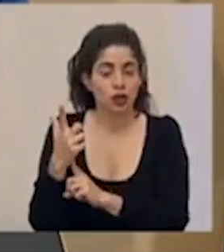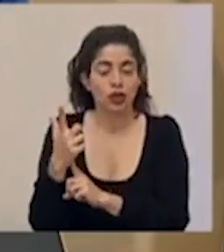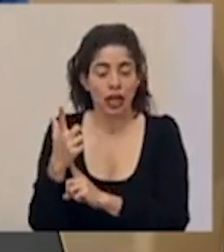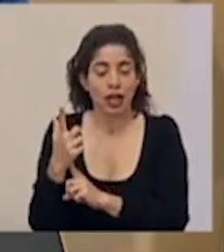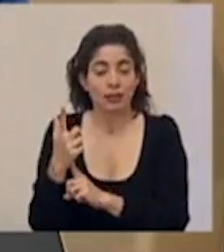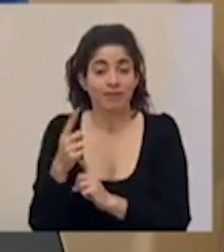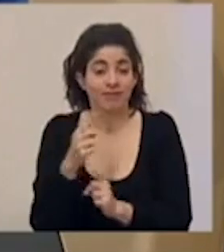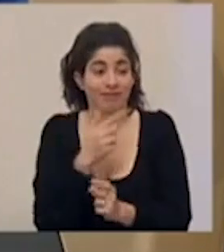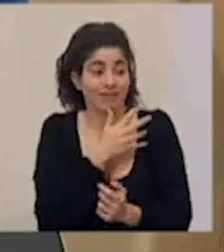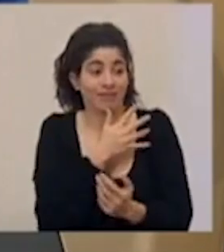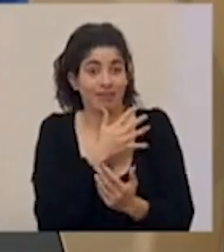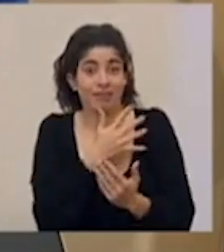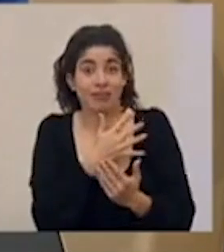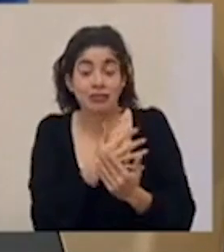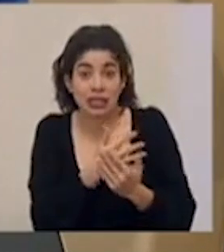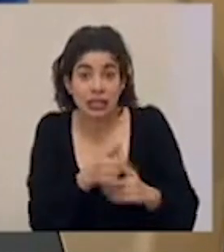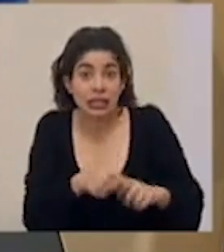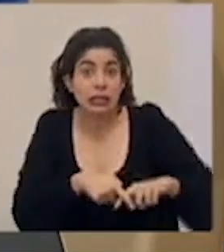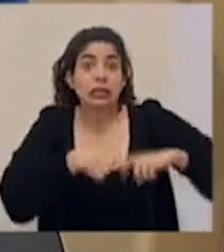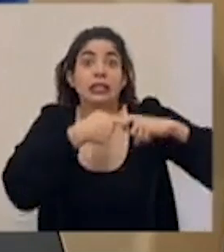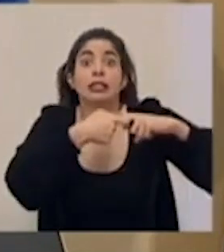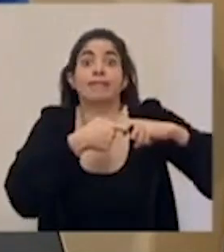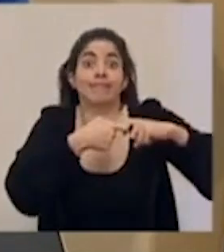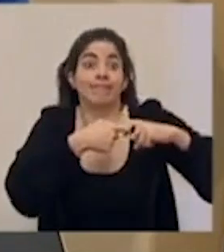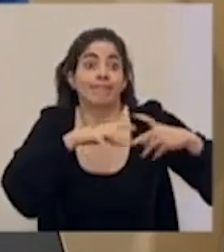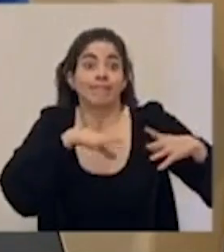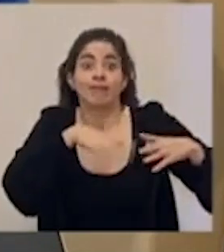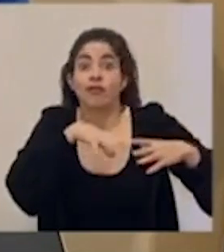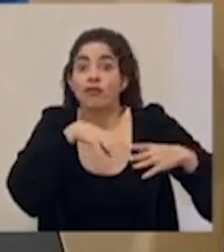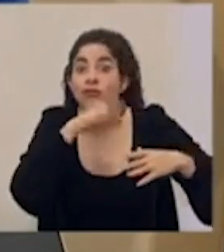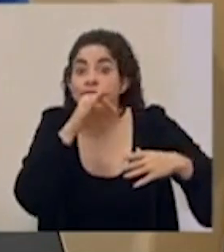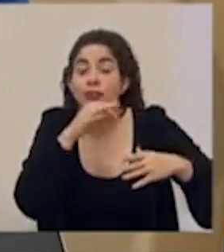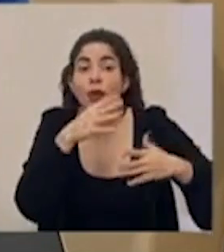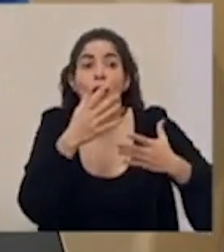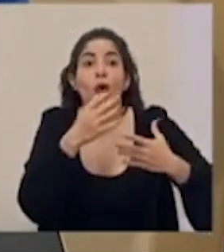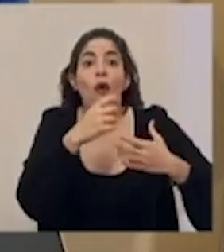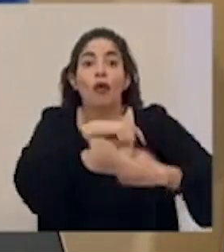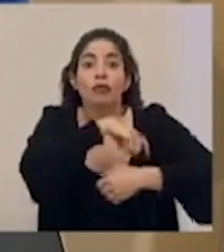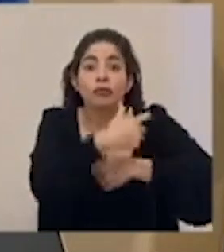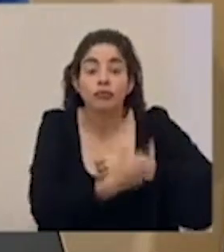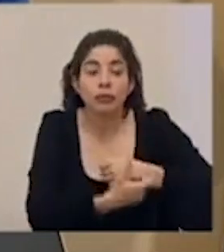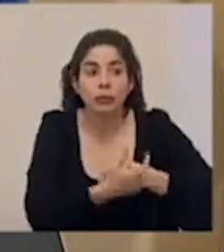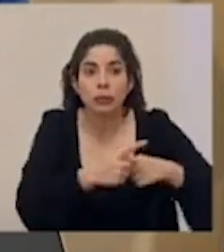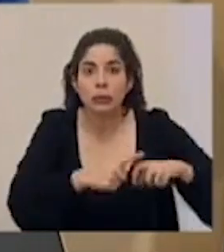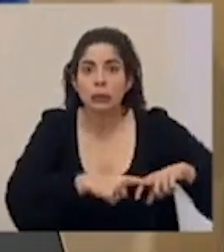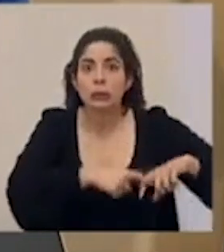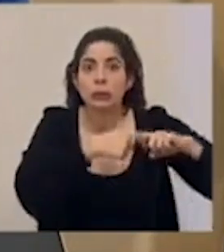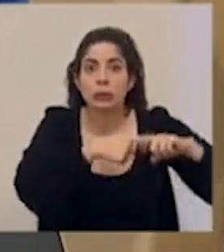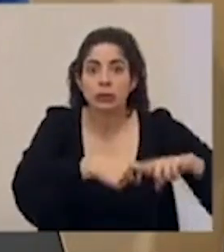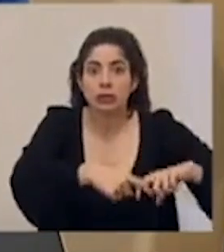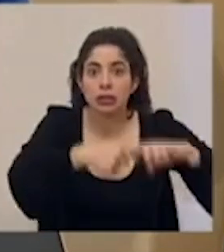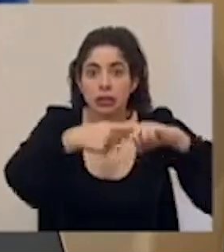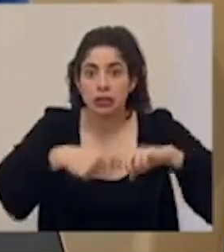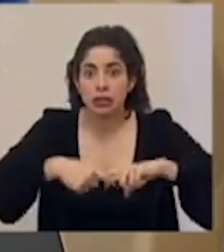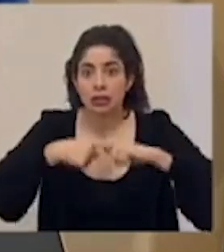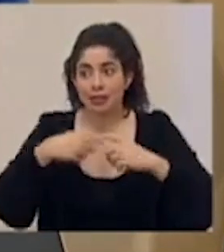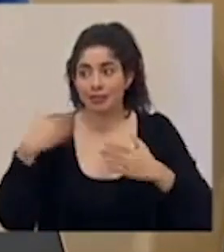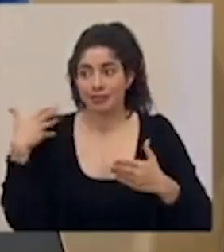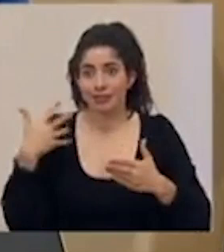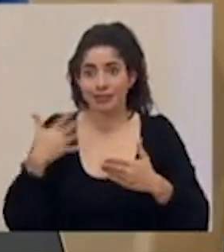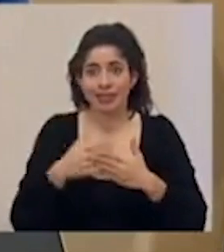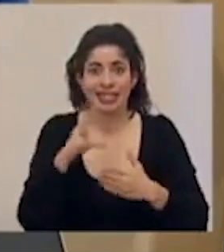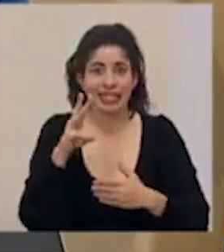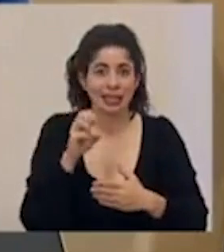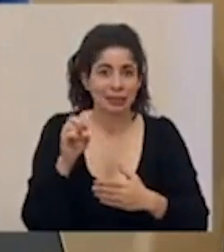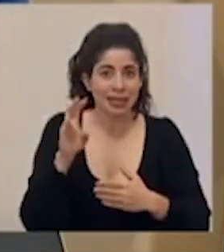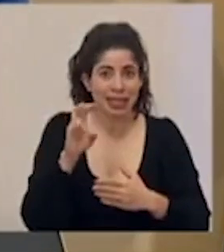tenido que suspender sorteos o hacer algunos ajustes durante todos estos seis, siete meses